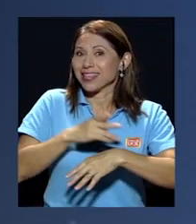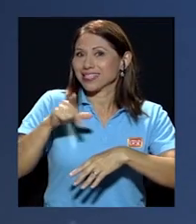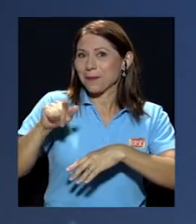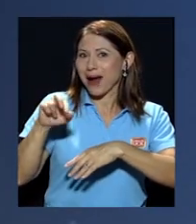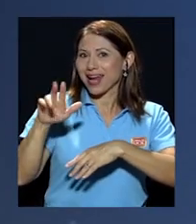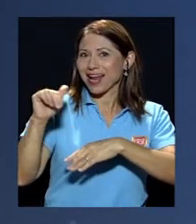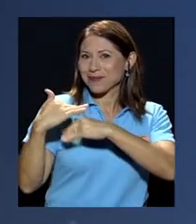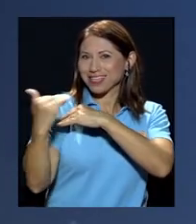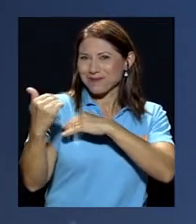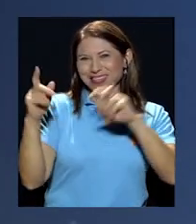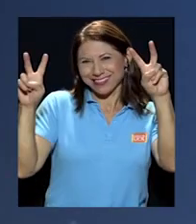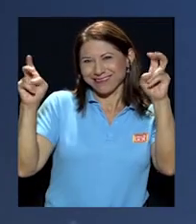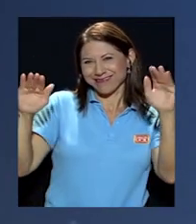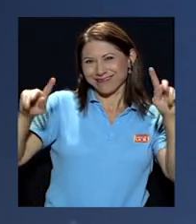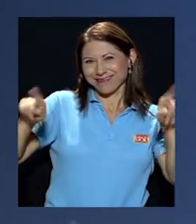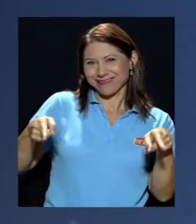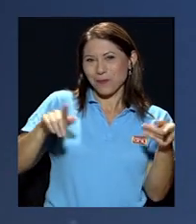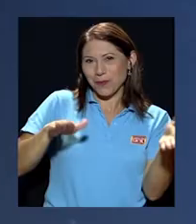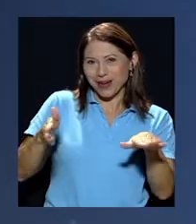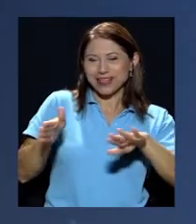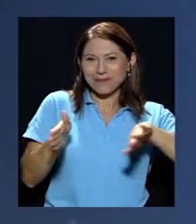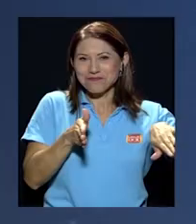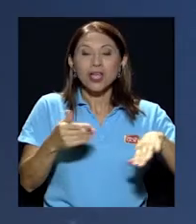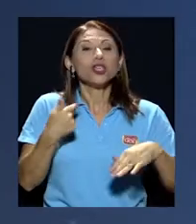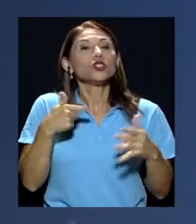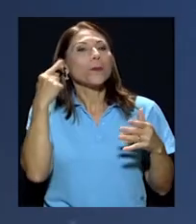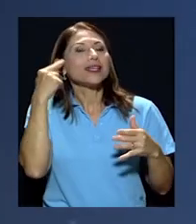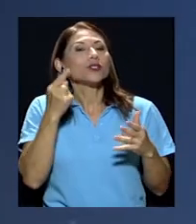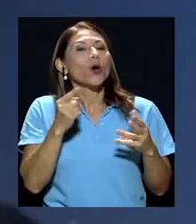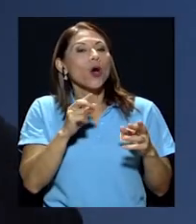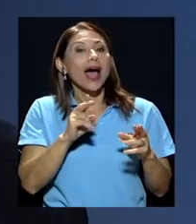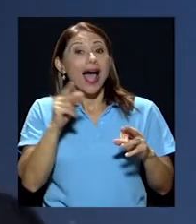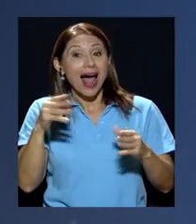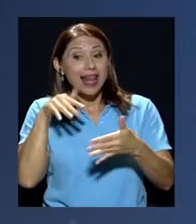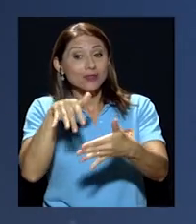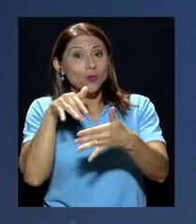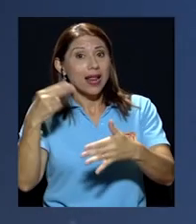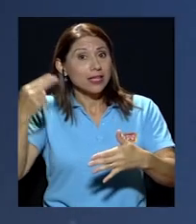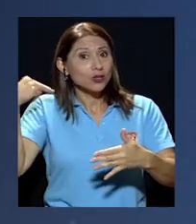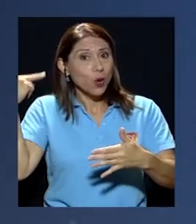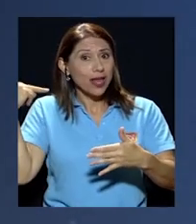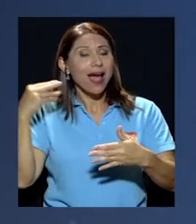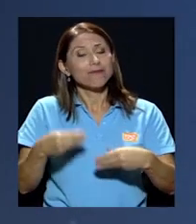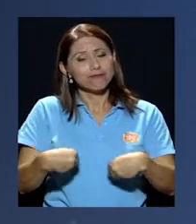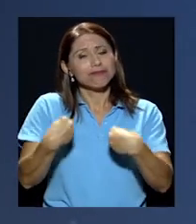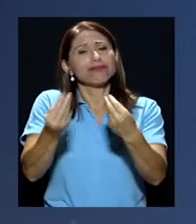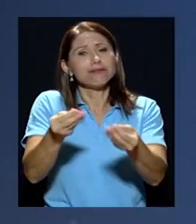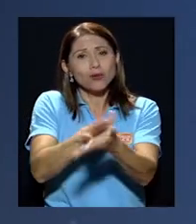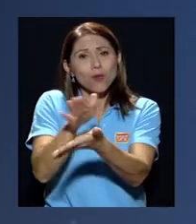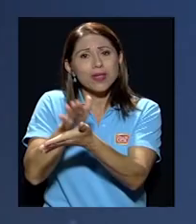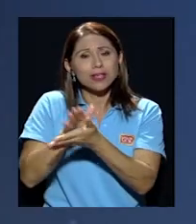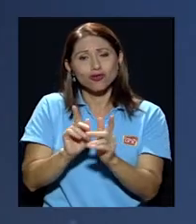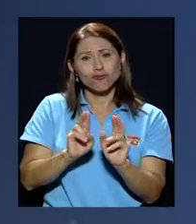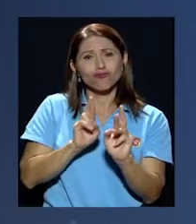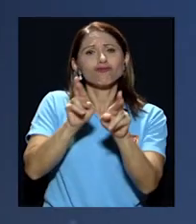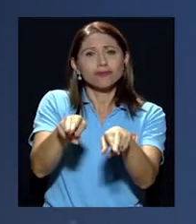donar a la Escuela de Historia la documentación que tengo para que algún día pueda utilizarse lo